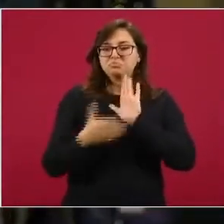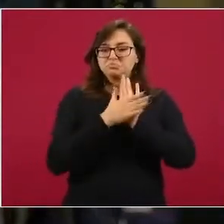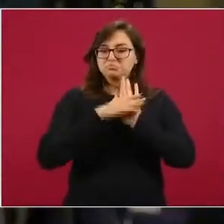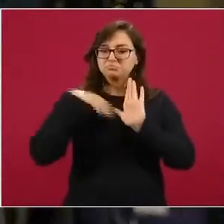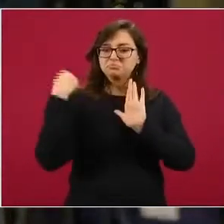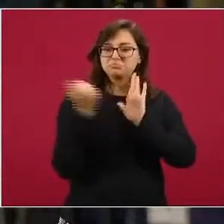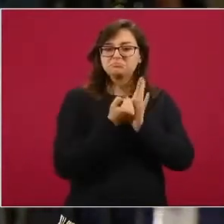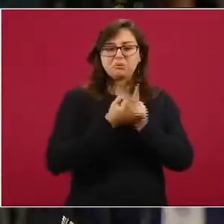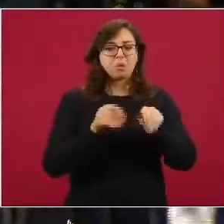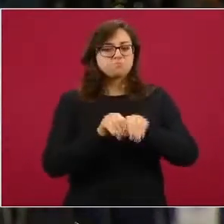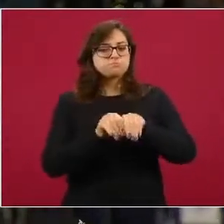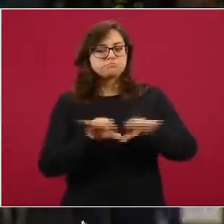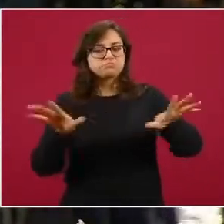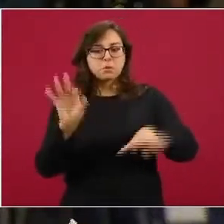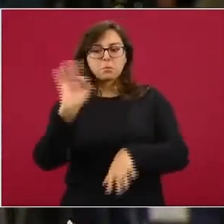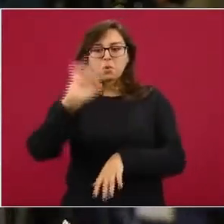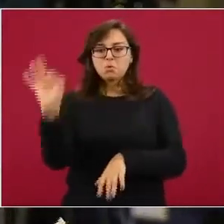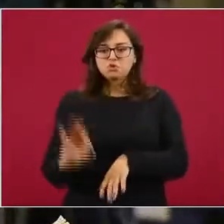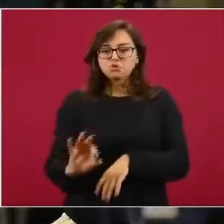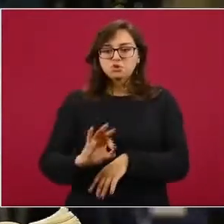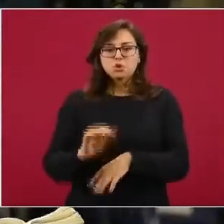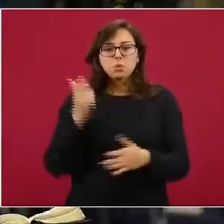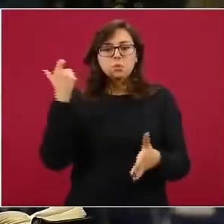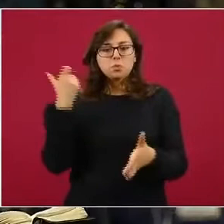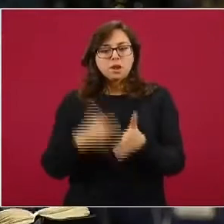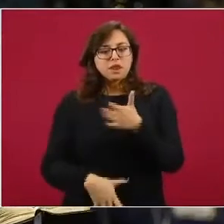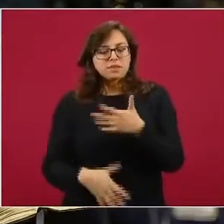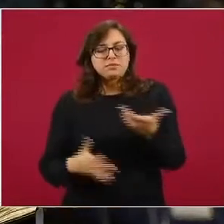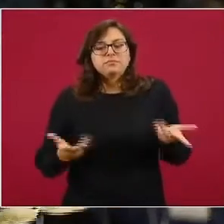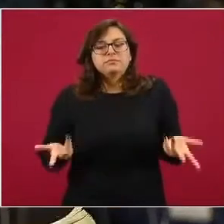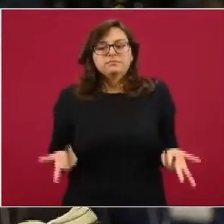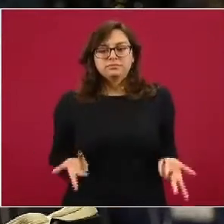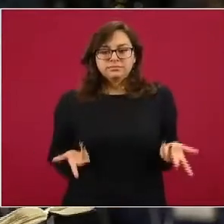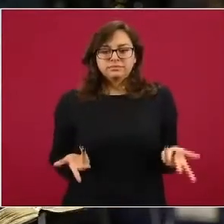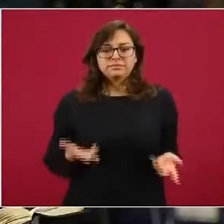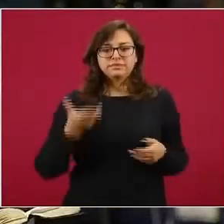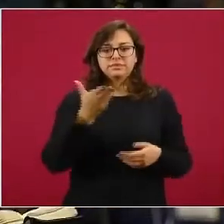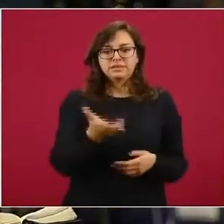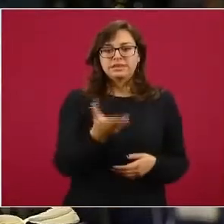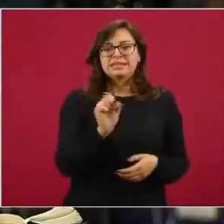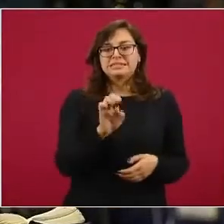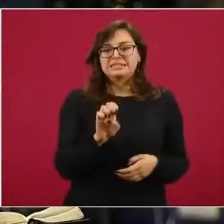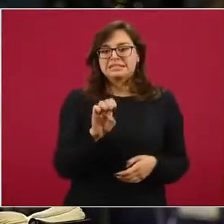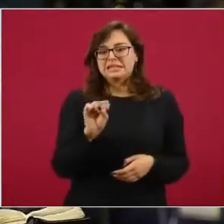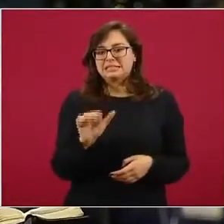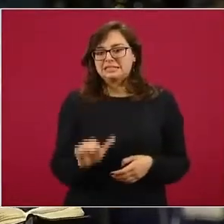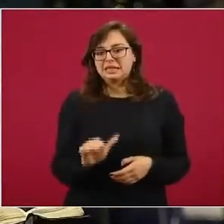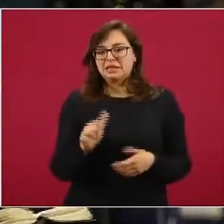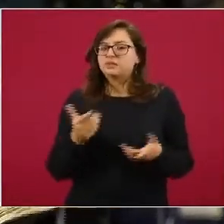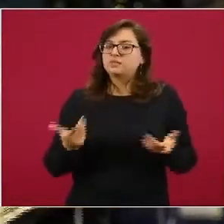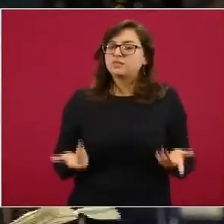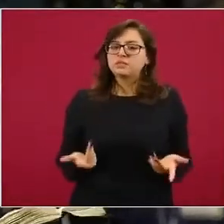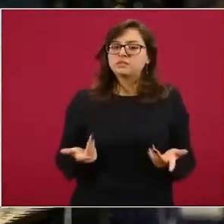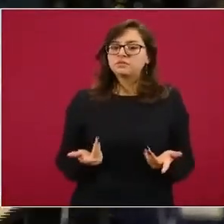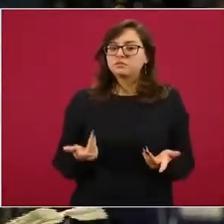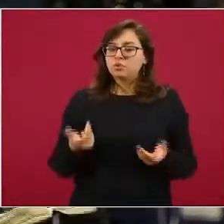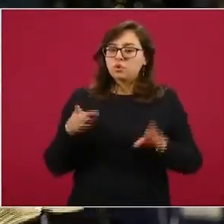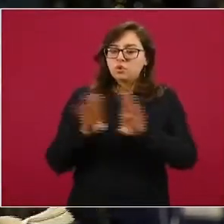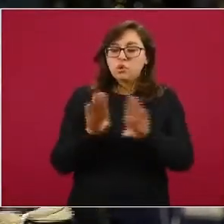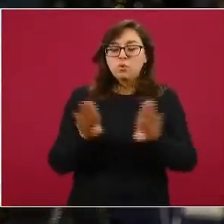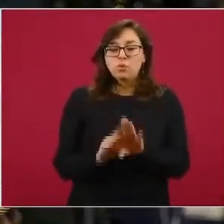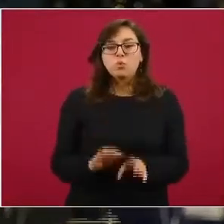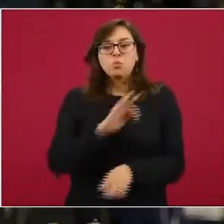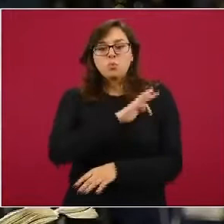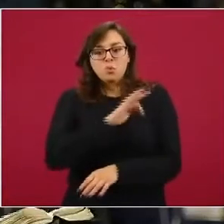mi pregunta en este sentido, doctor, es, ¿qué mecanismo tiene a la mano la Secretaría de Salud para que el logotipo, el